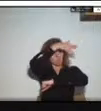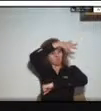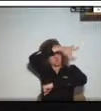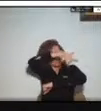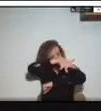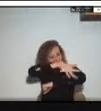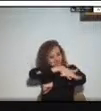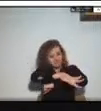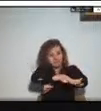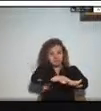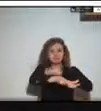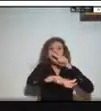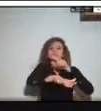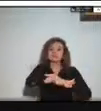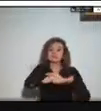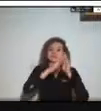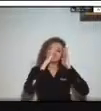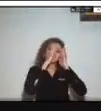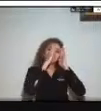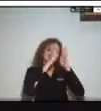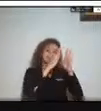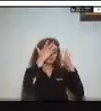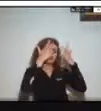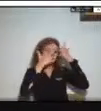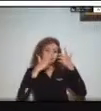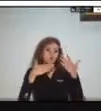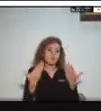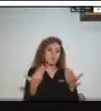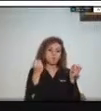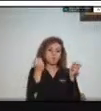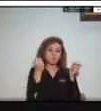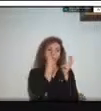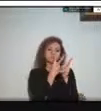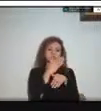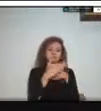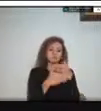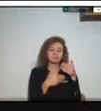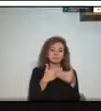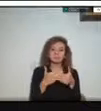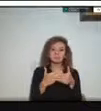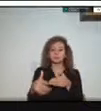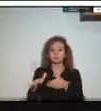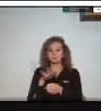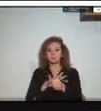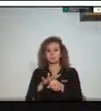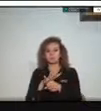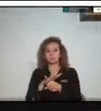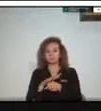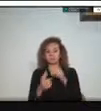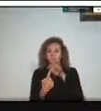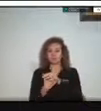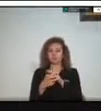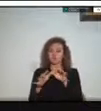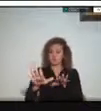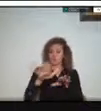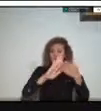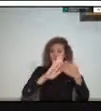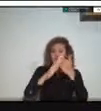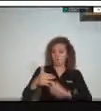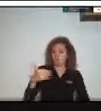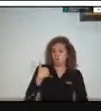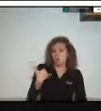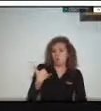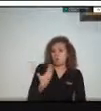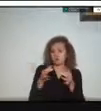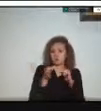en cuenta que nosotros también pues estamos ubicados en una formación joven estamos en el Piedemonte